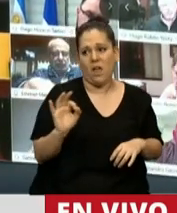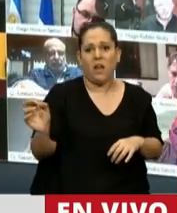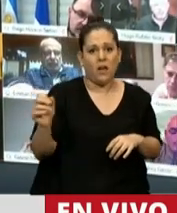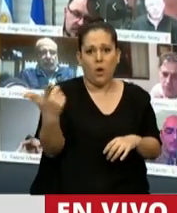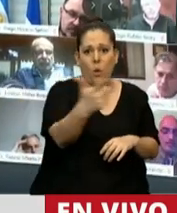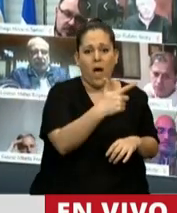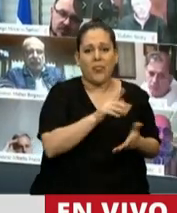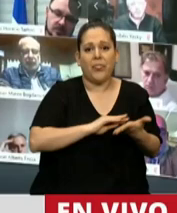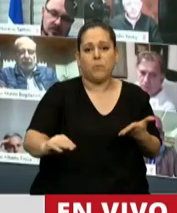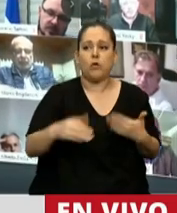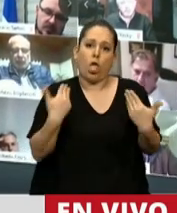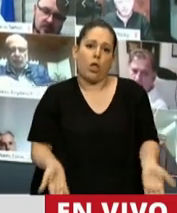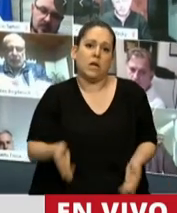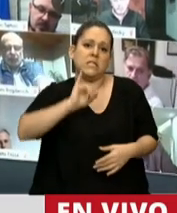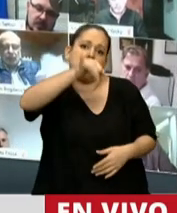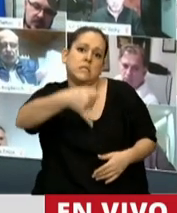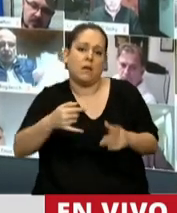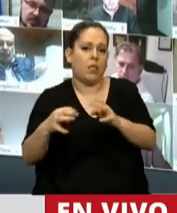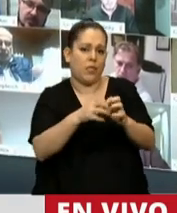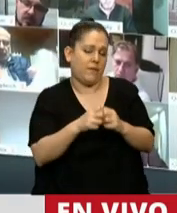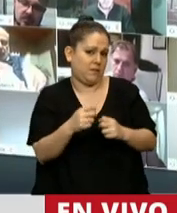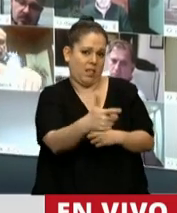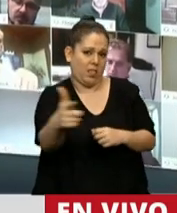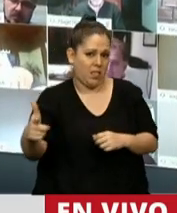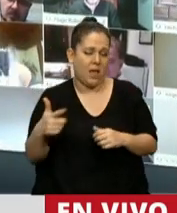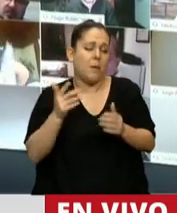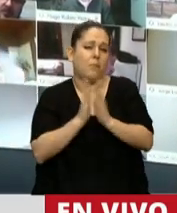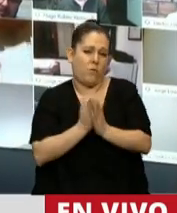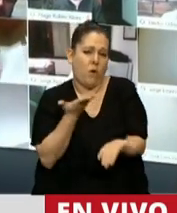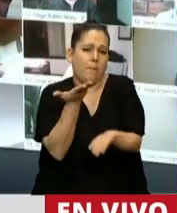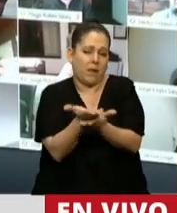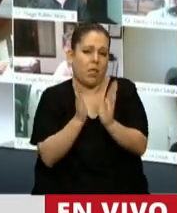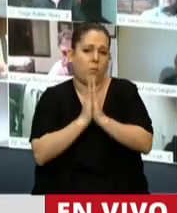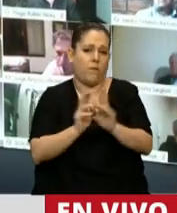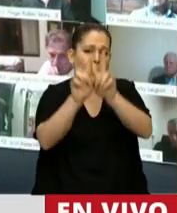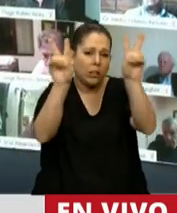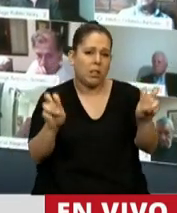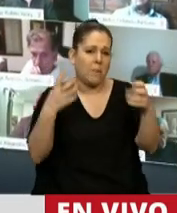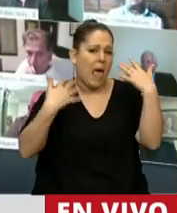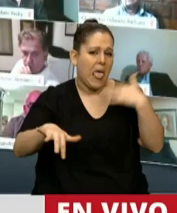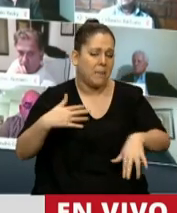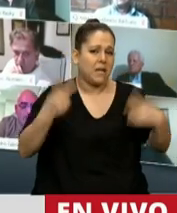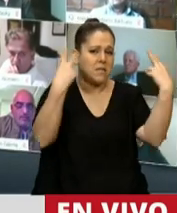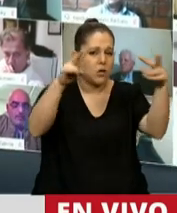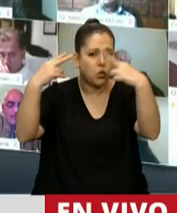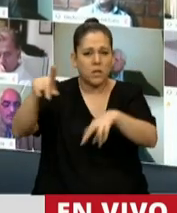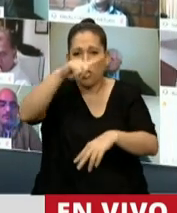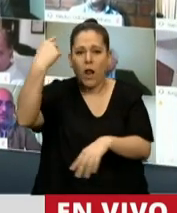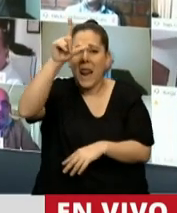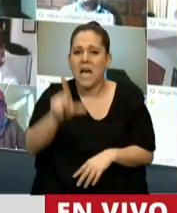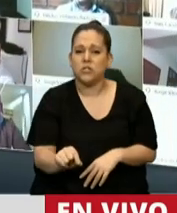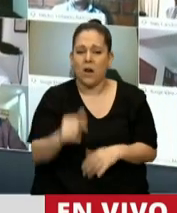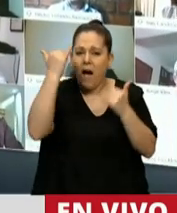tratarlo, señor Presidente. Así que pido el tratamiento de esta emergencia turística nacional. Tenemos